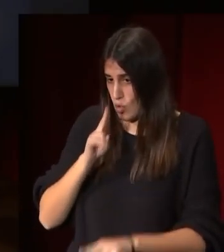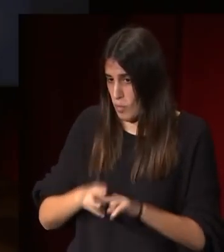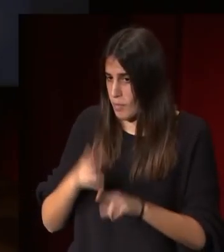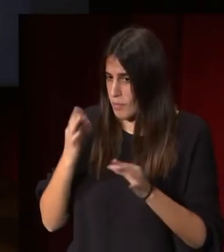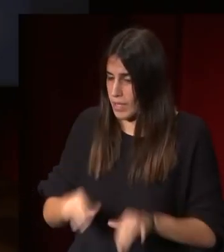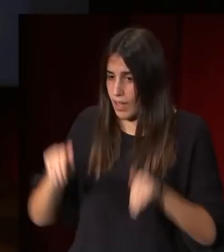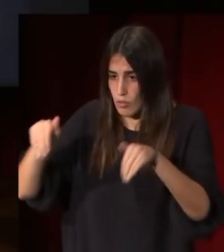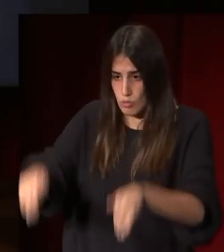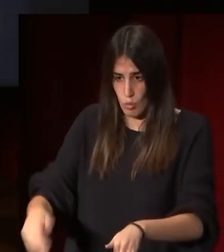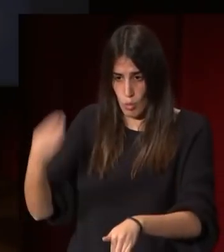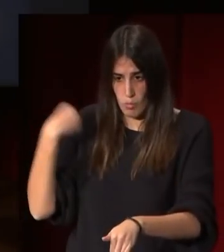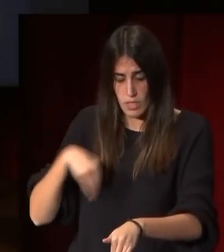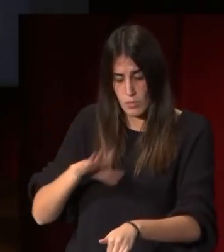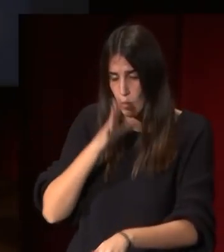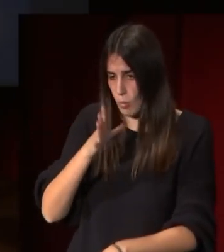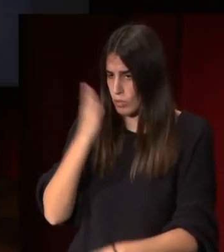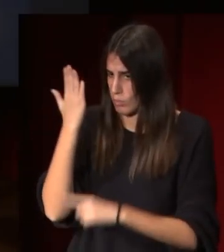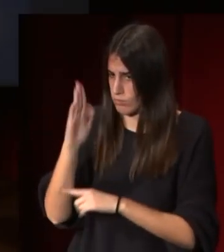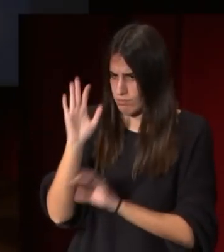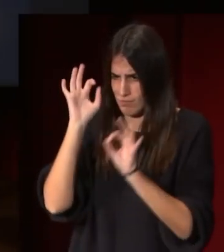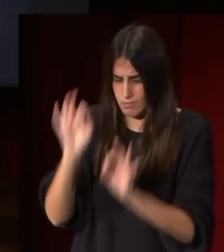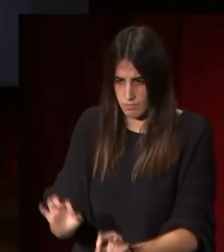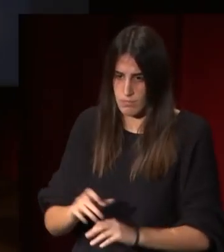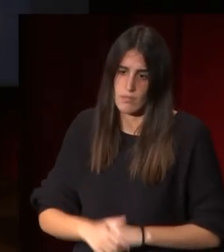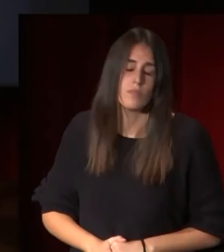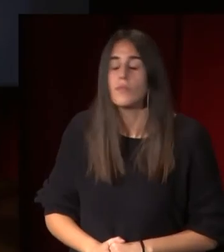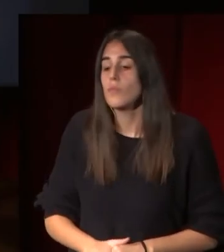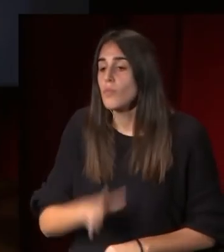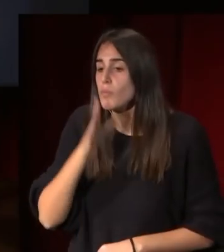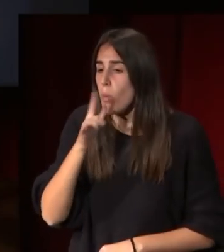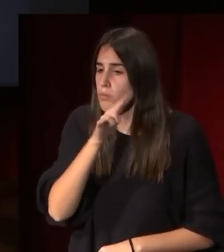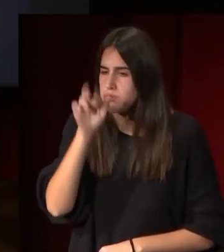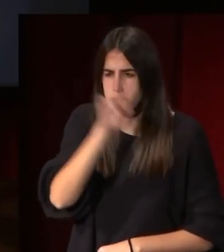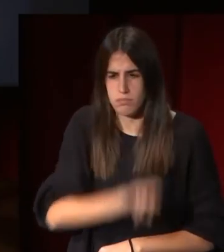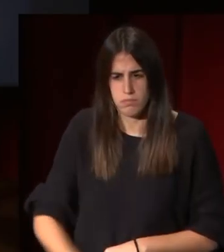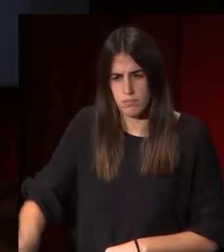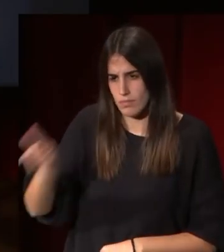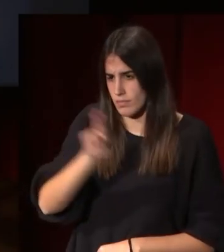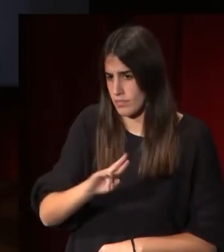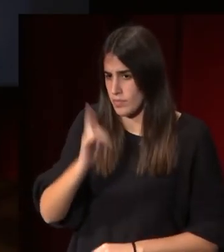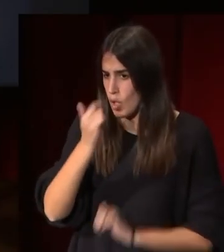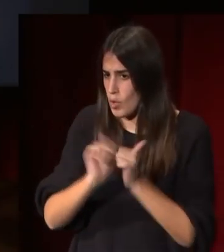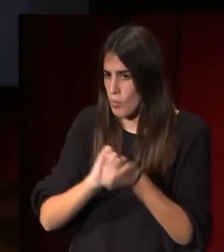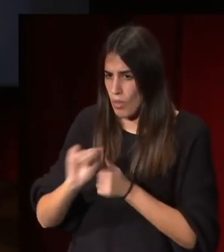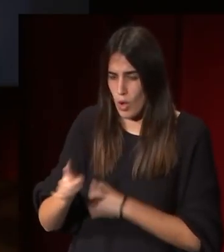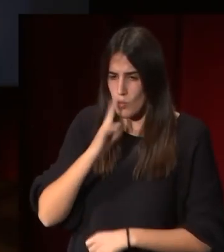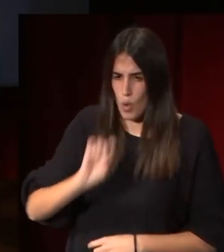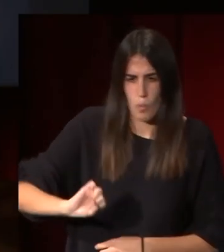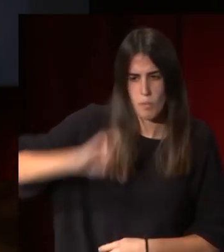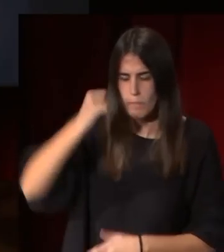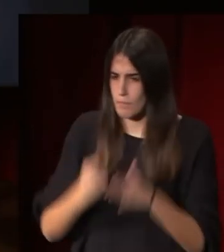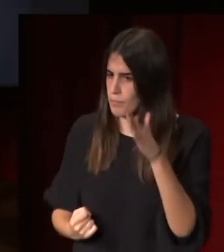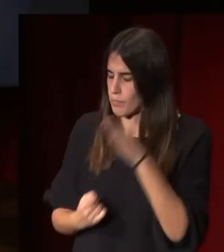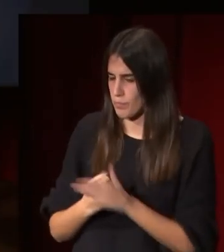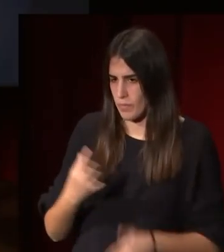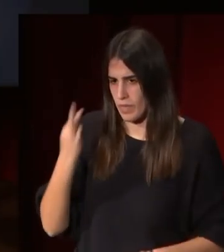planteamiento ¿por qué? porque para ellos siempre va a ser el modelo del paradigma de la mujer virtuosa